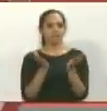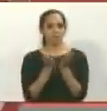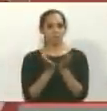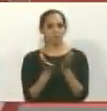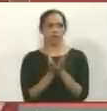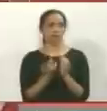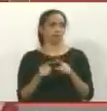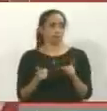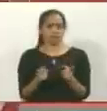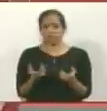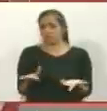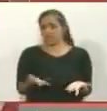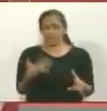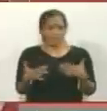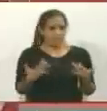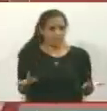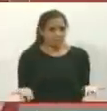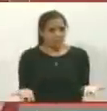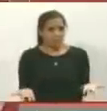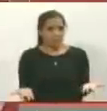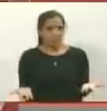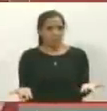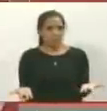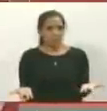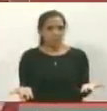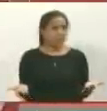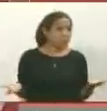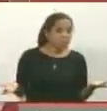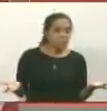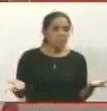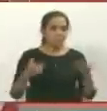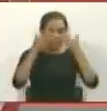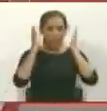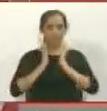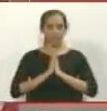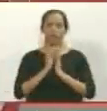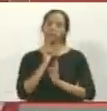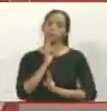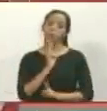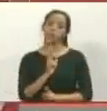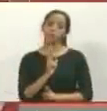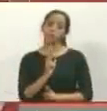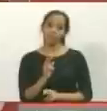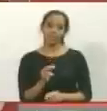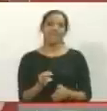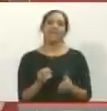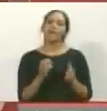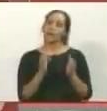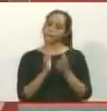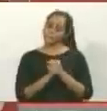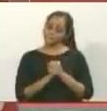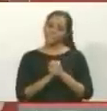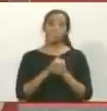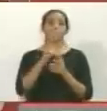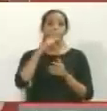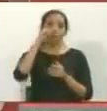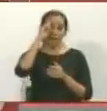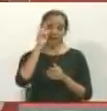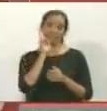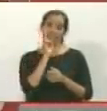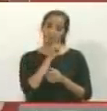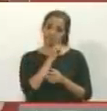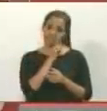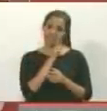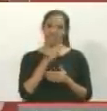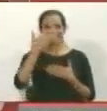Pero qué acto especial. Y las monjas del colegio responden. Estimados padres y representantes, los